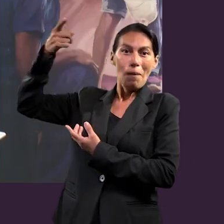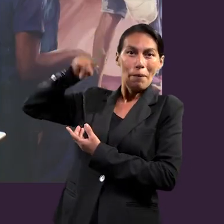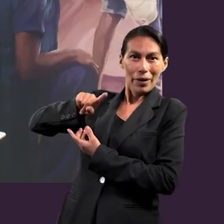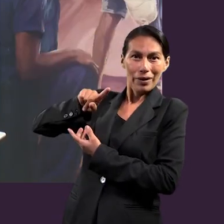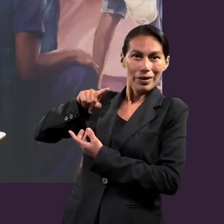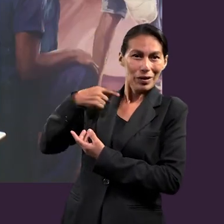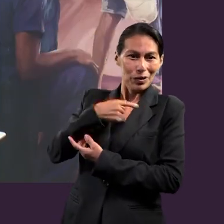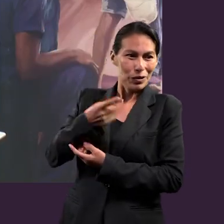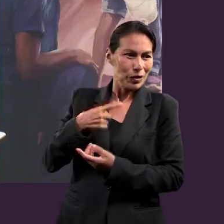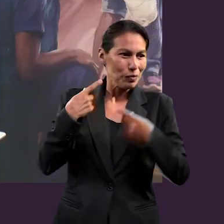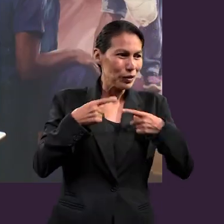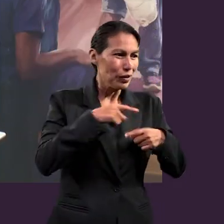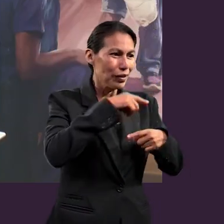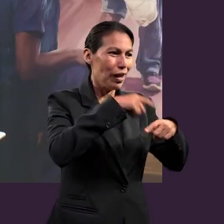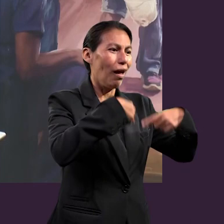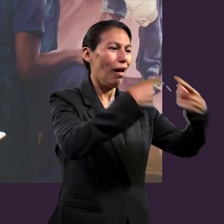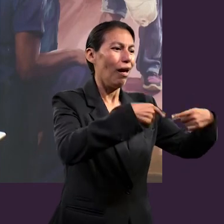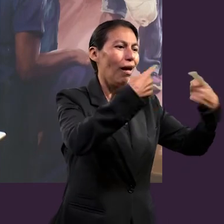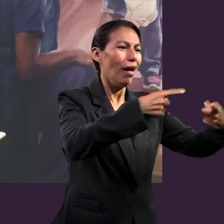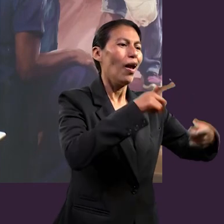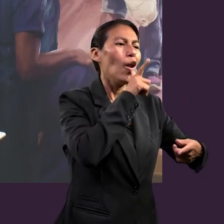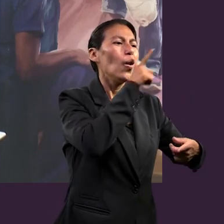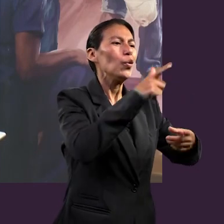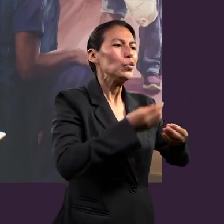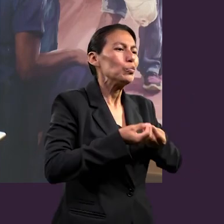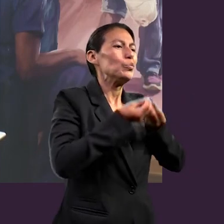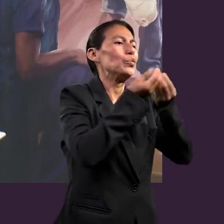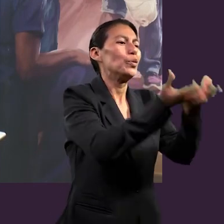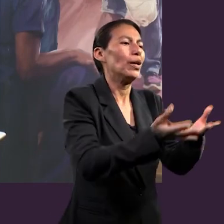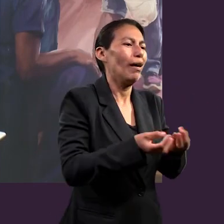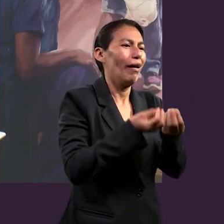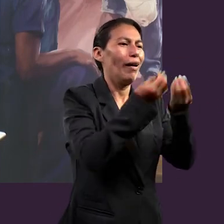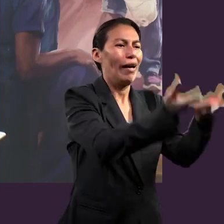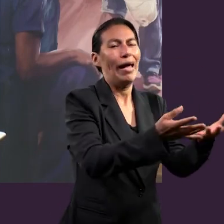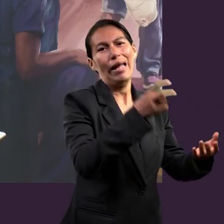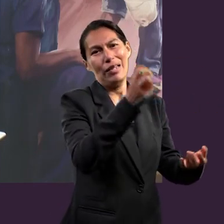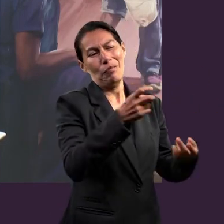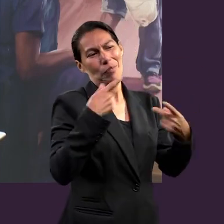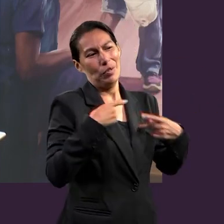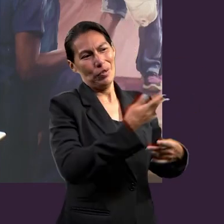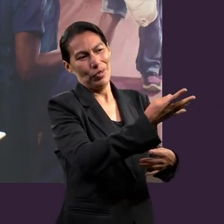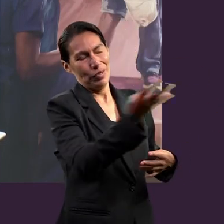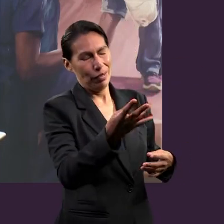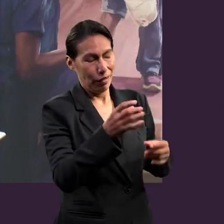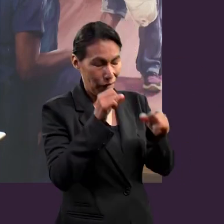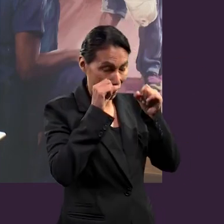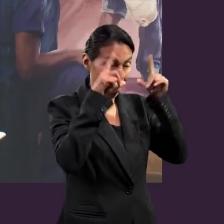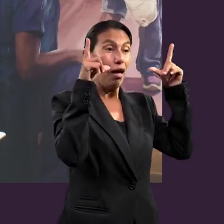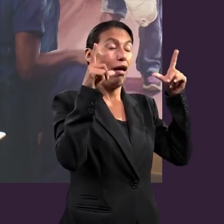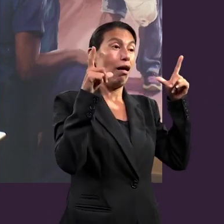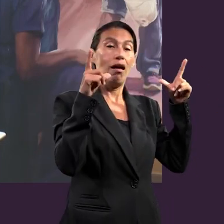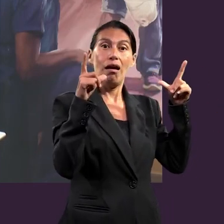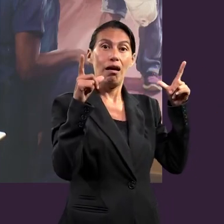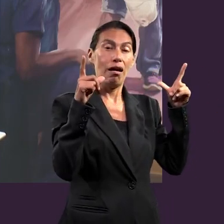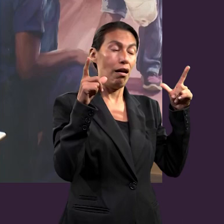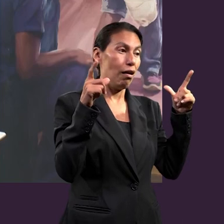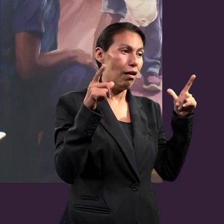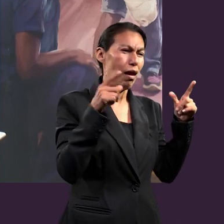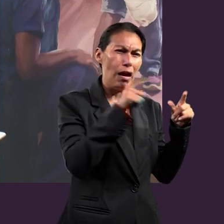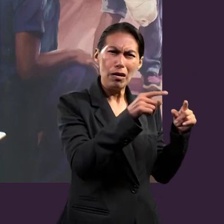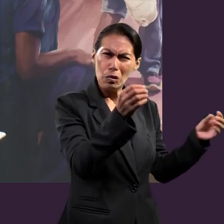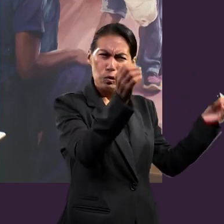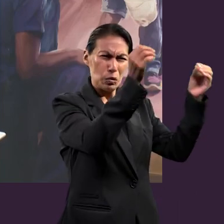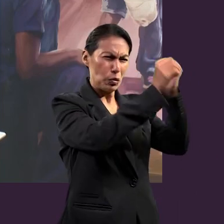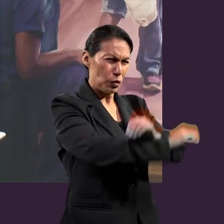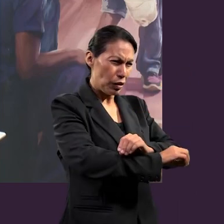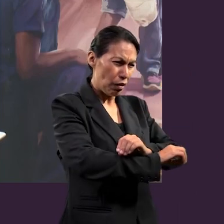vamos, llevamos ese rayo de luz a las personas, ¿verdad? Entonces, cuando nosotros vamos con las personas, hacemos que esas personas se despierten de donde están.